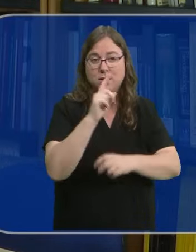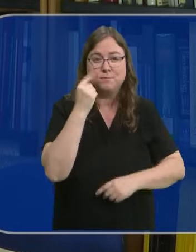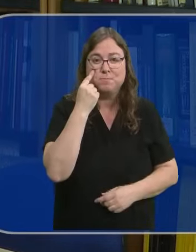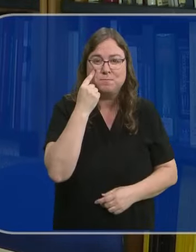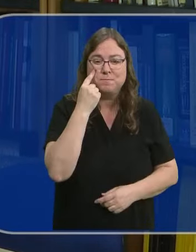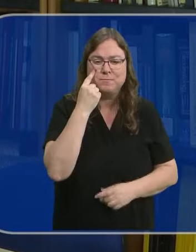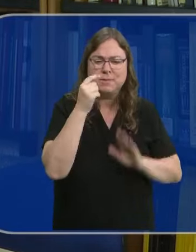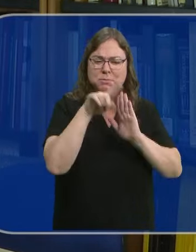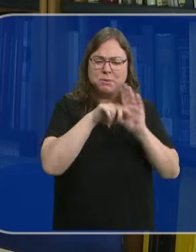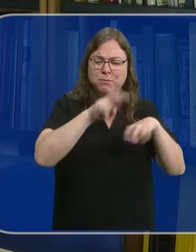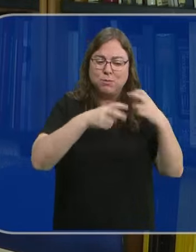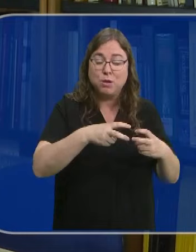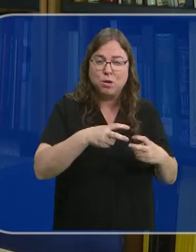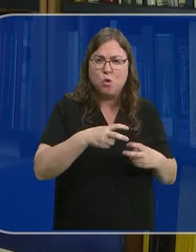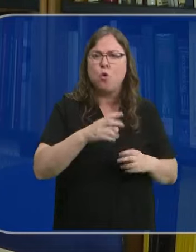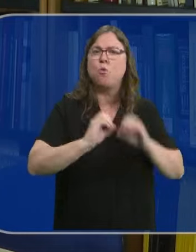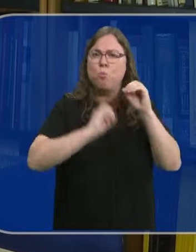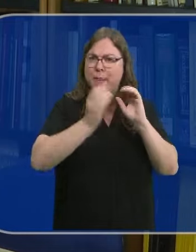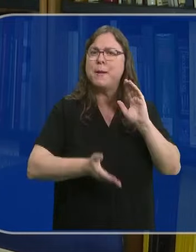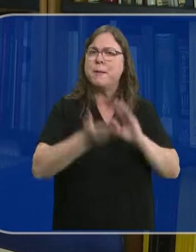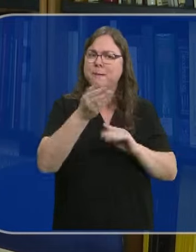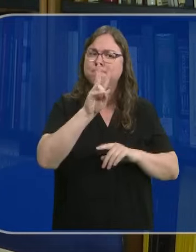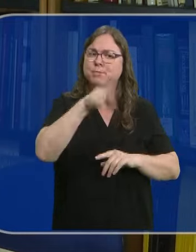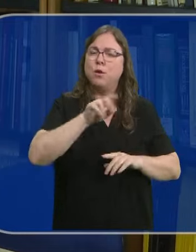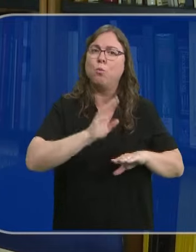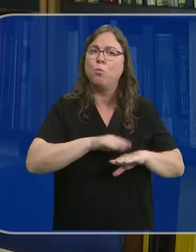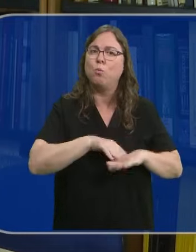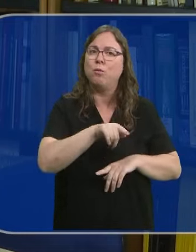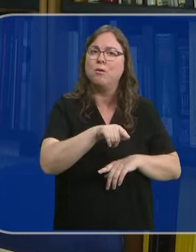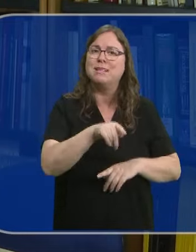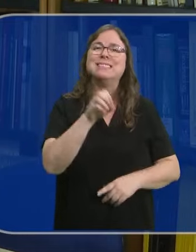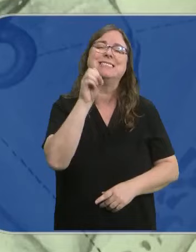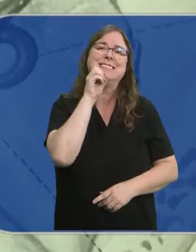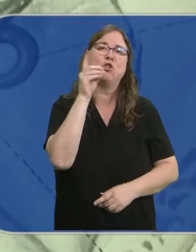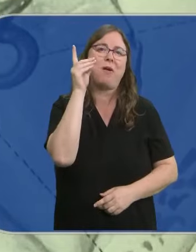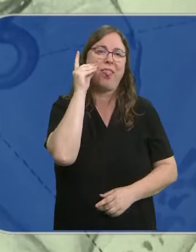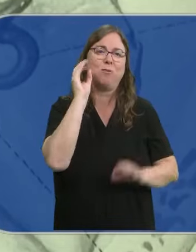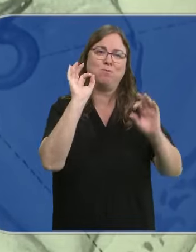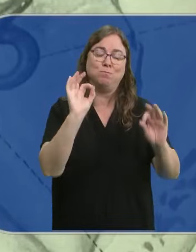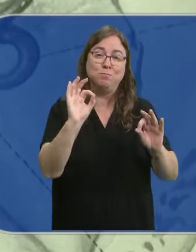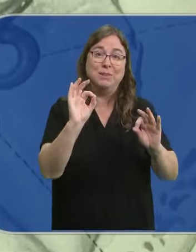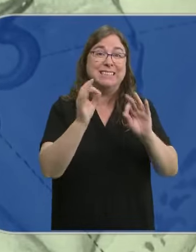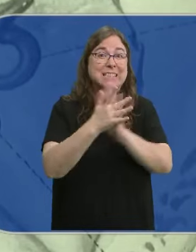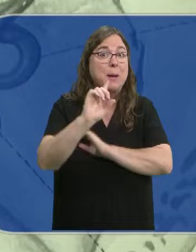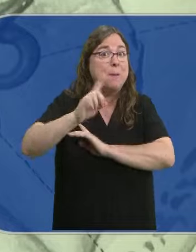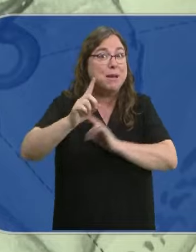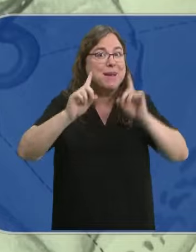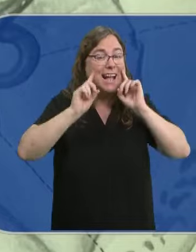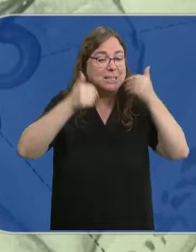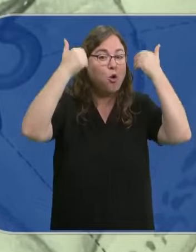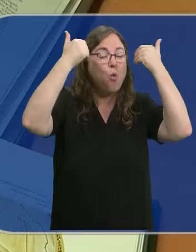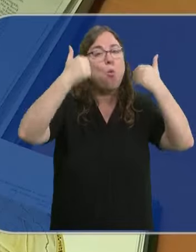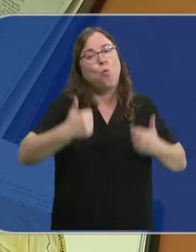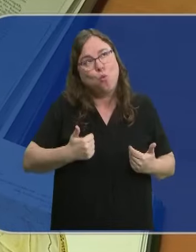pues es con muy alta probabilidad síntoma del síndrome de Down. Se trata del primer caso conocido de un